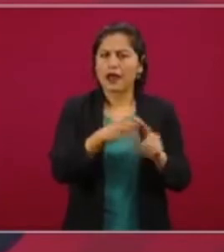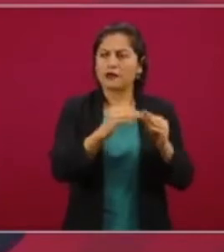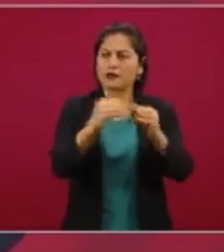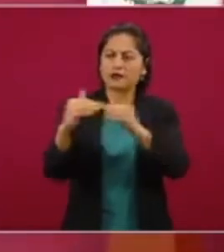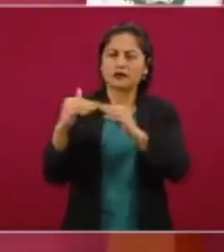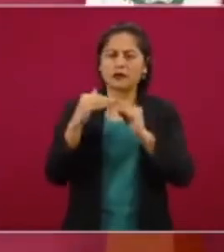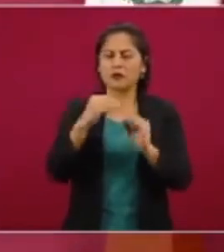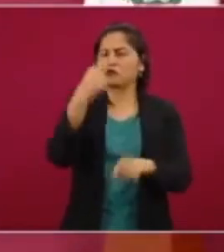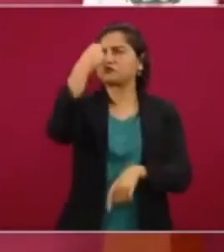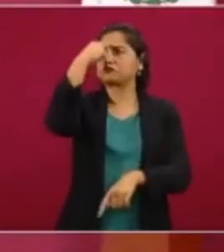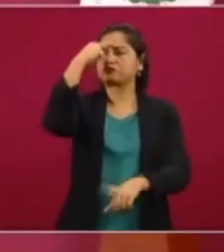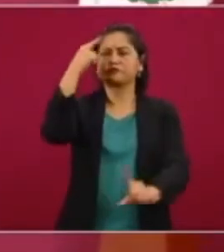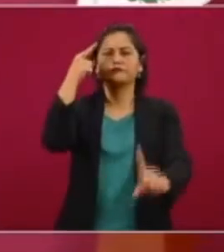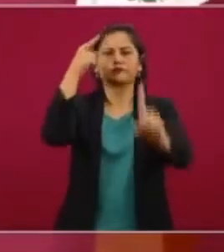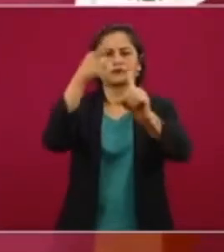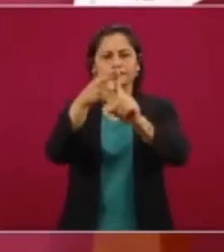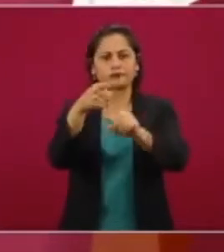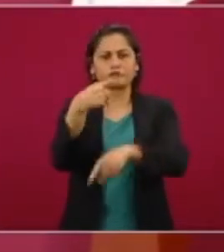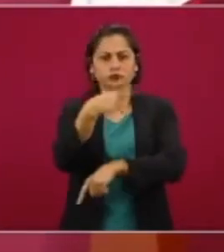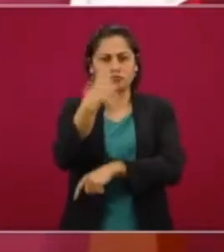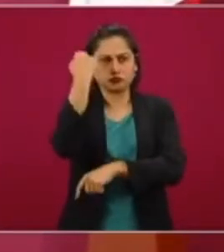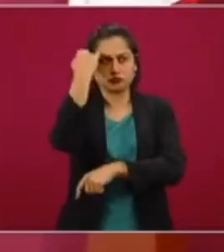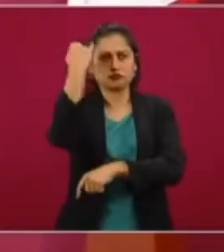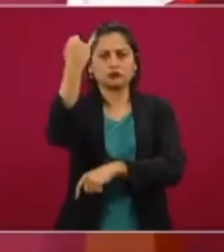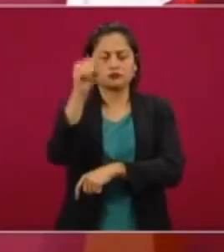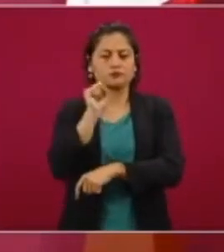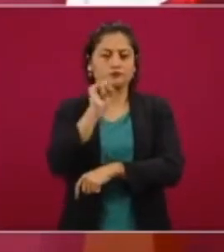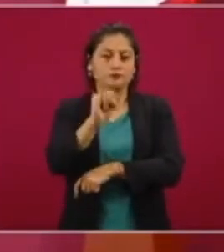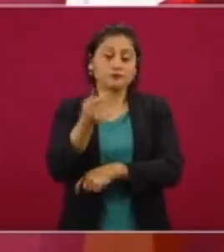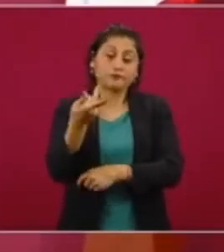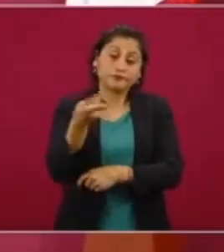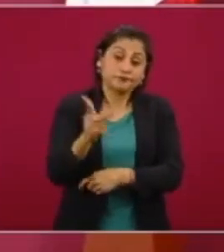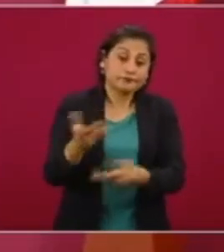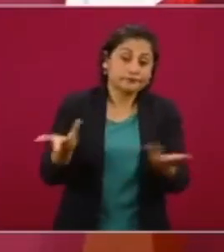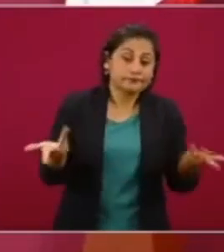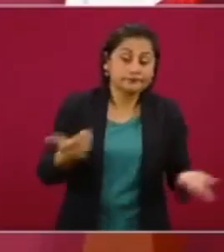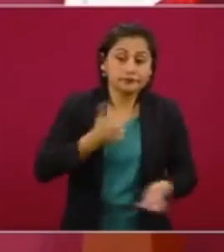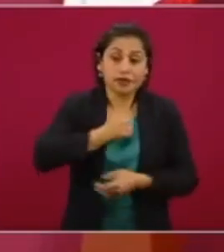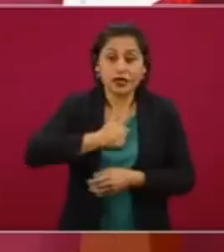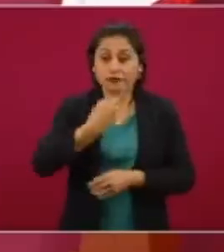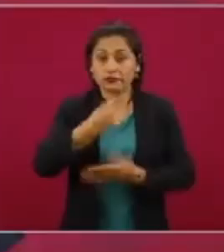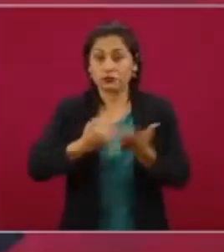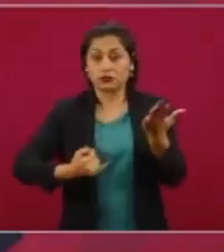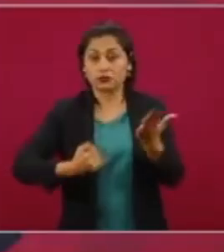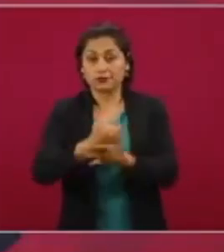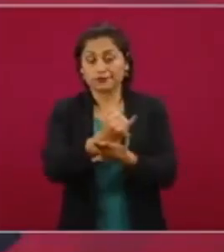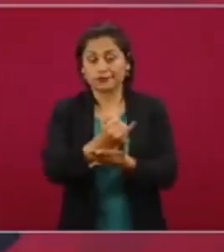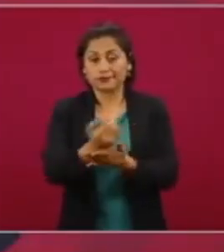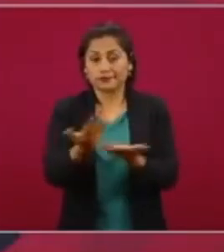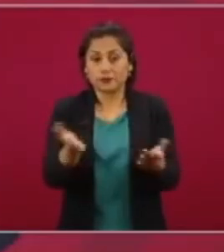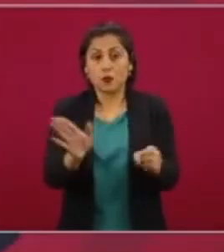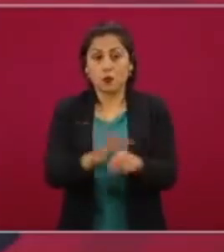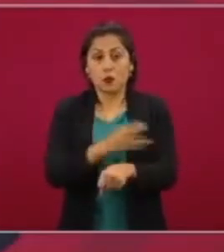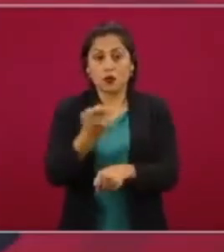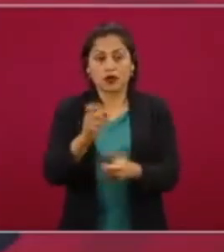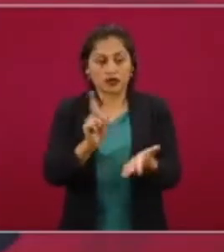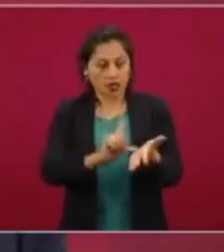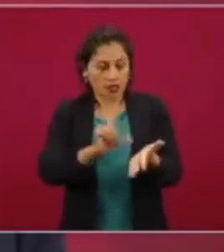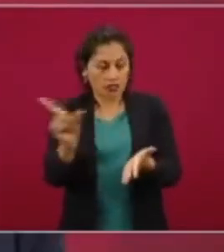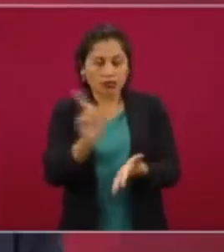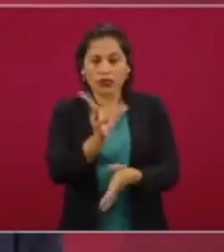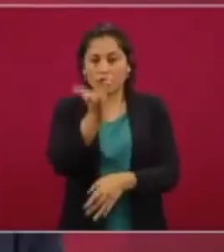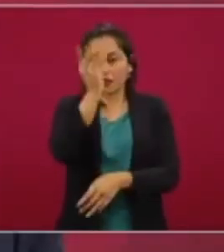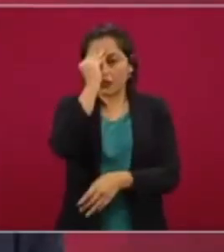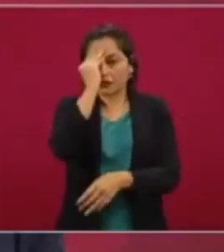idealista. Entonces, la lección es nunca darle la espalda al